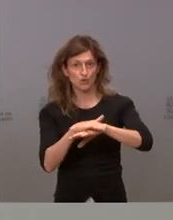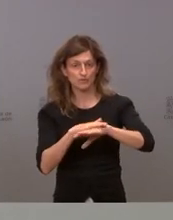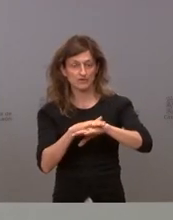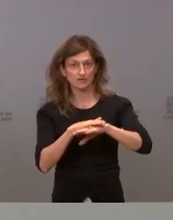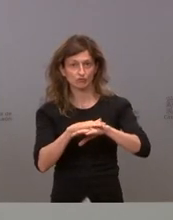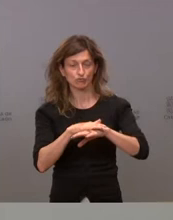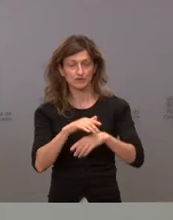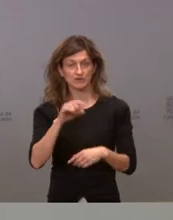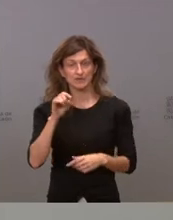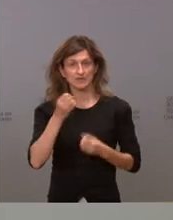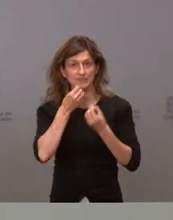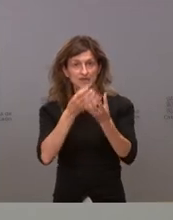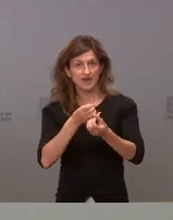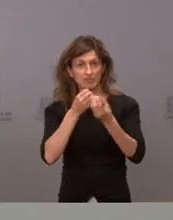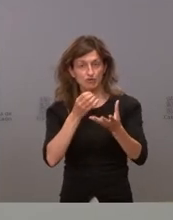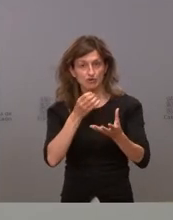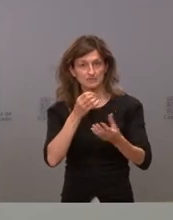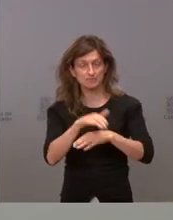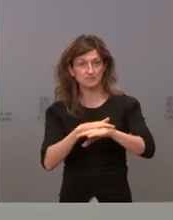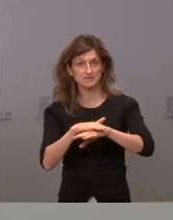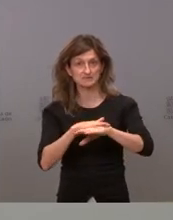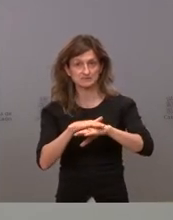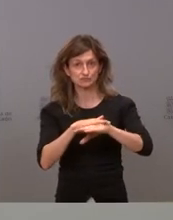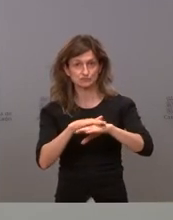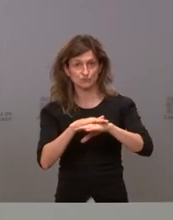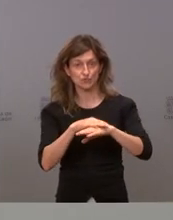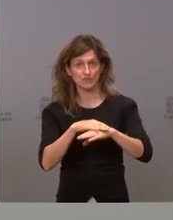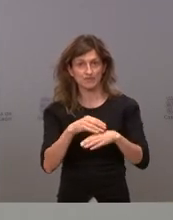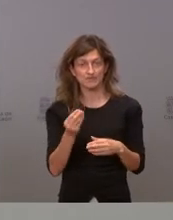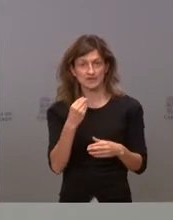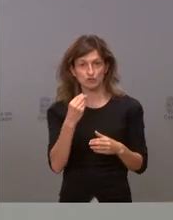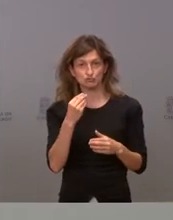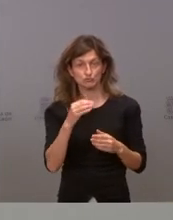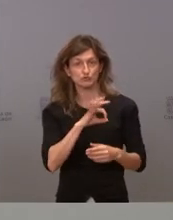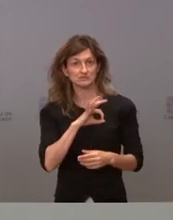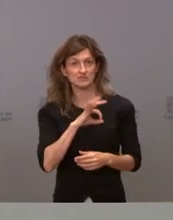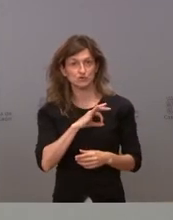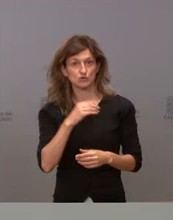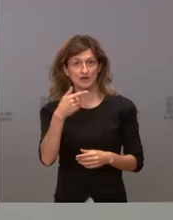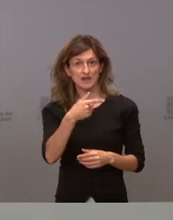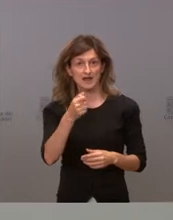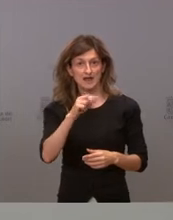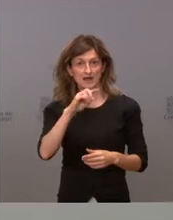sorprendentes declaraciones del ministro de consumo del señor Garzón